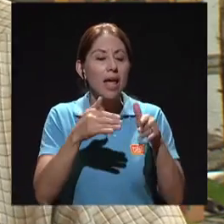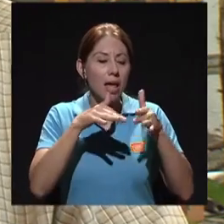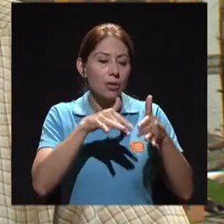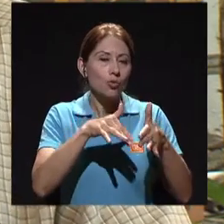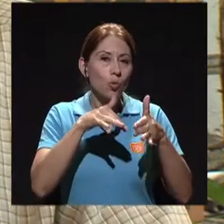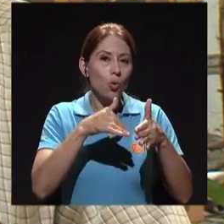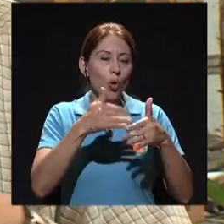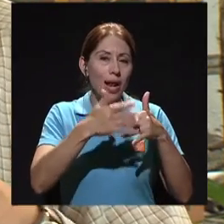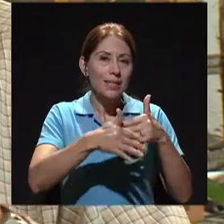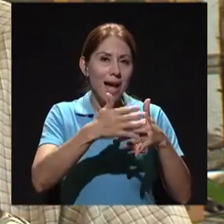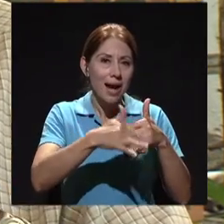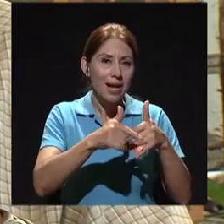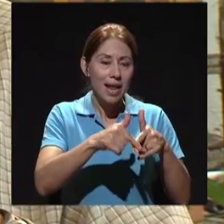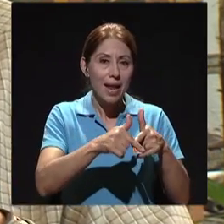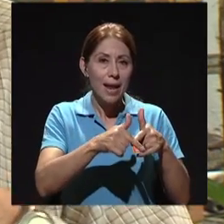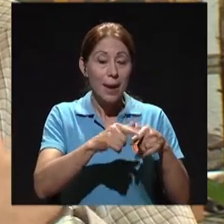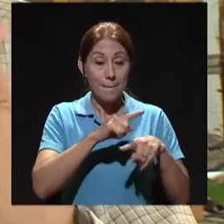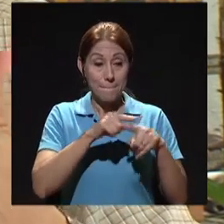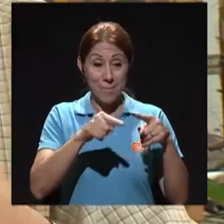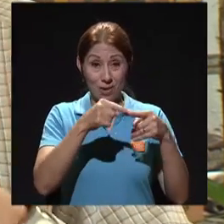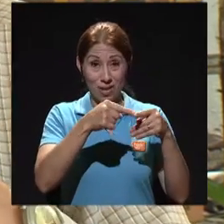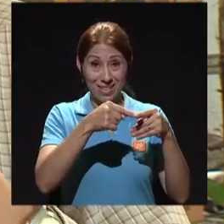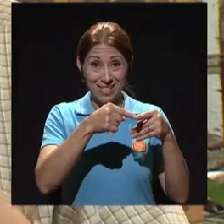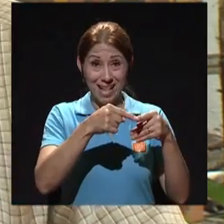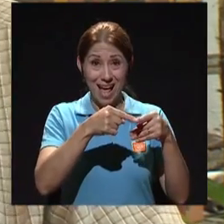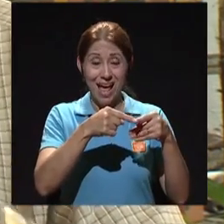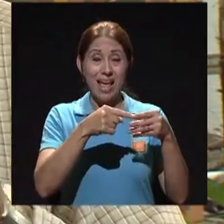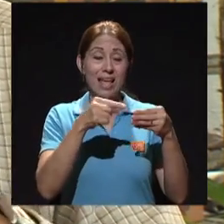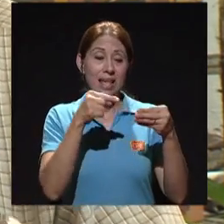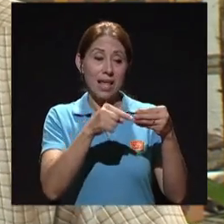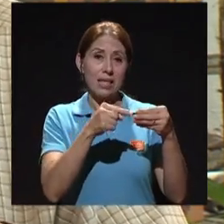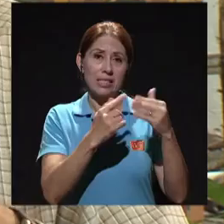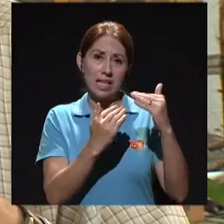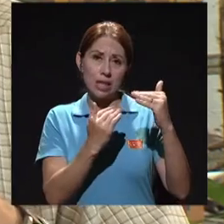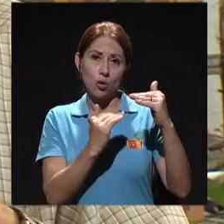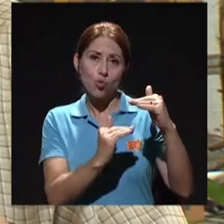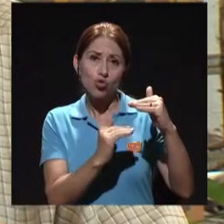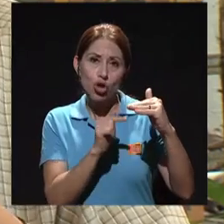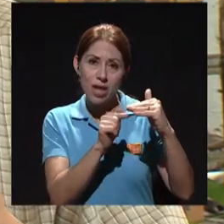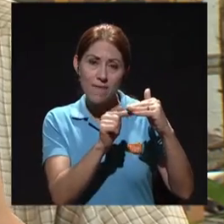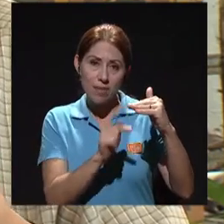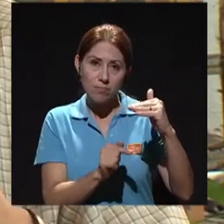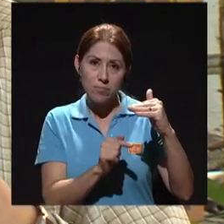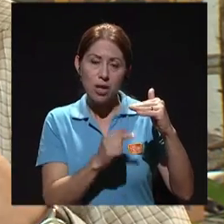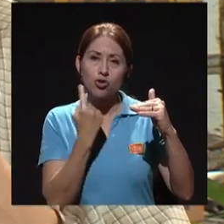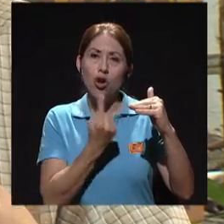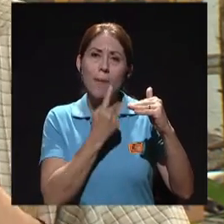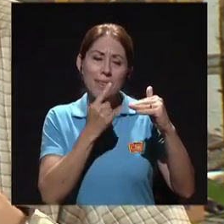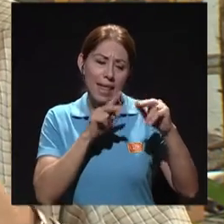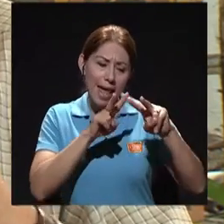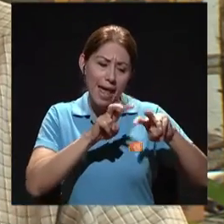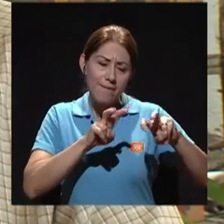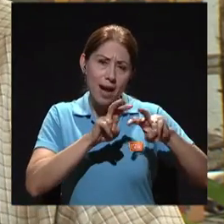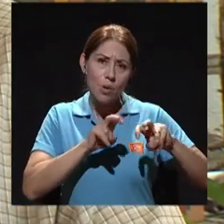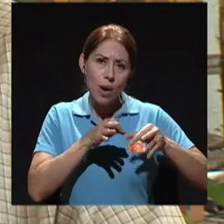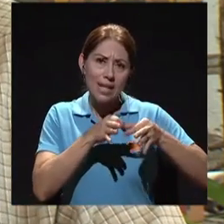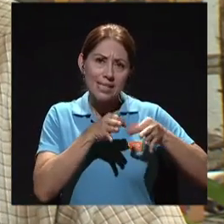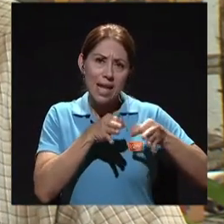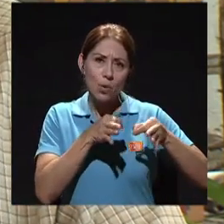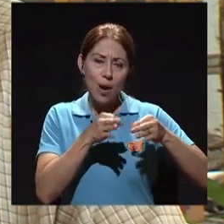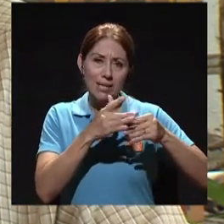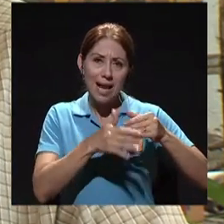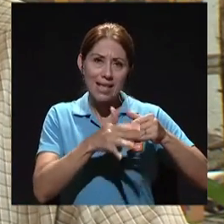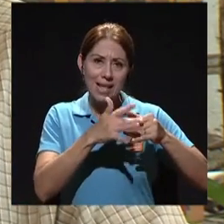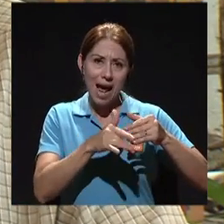sangre, pero la hematología normalmente se circunscribe a evaluar las células que tenemos en la sangre